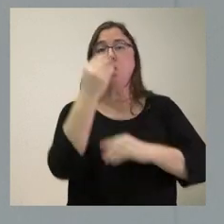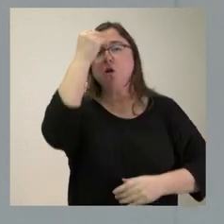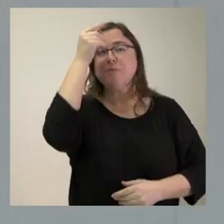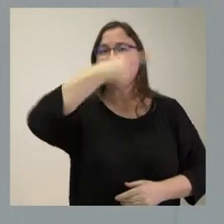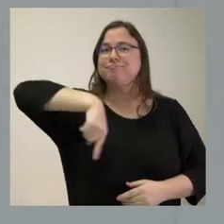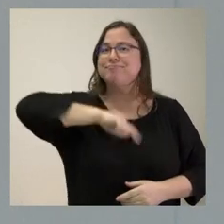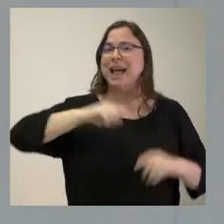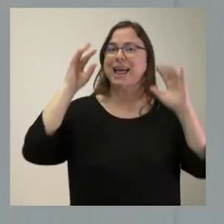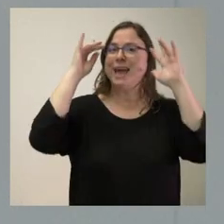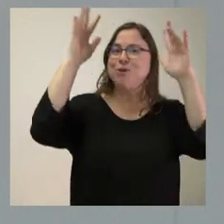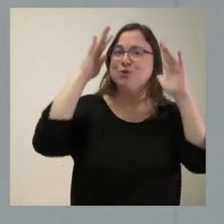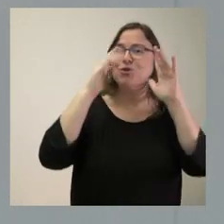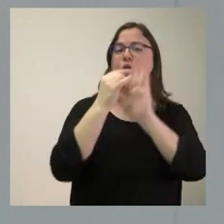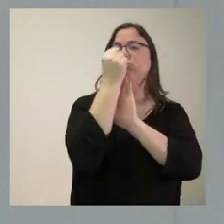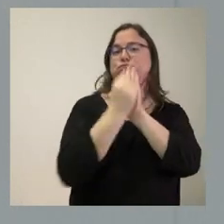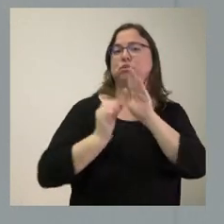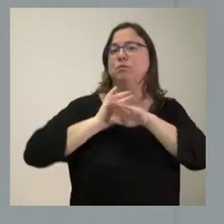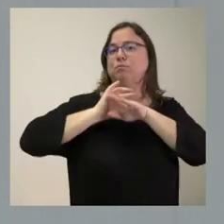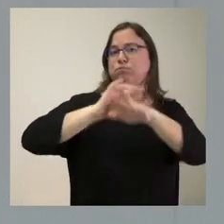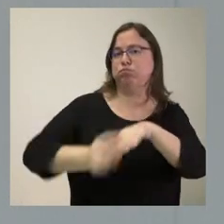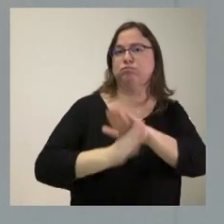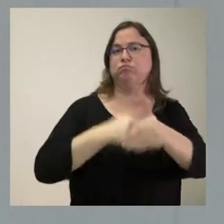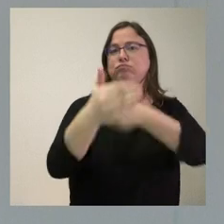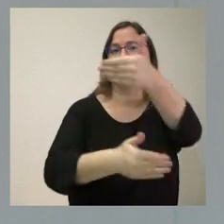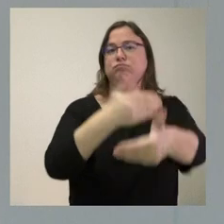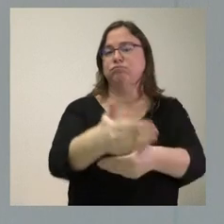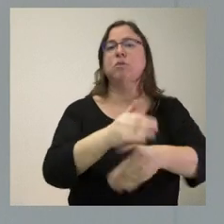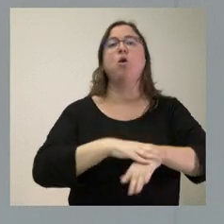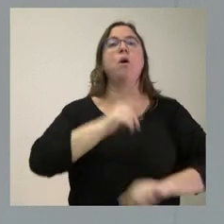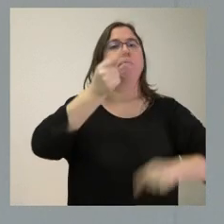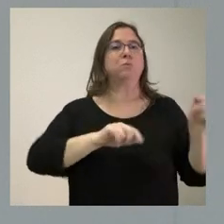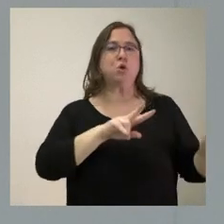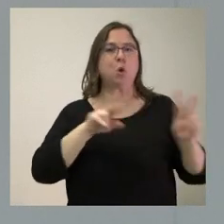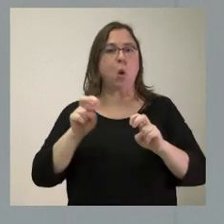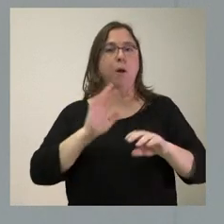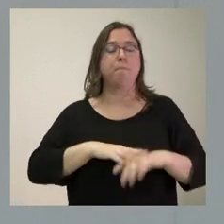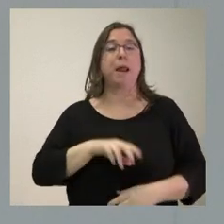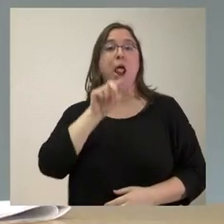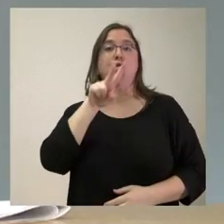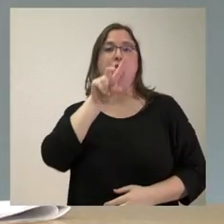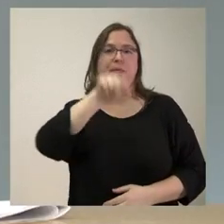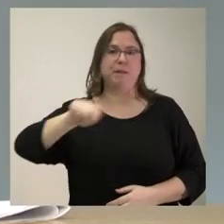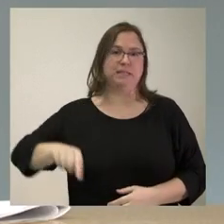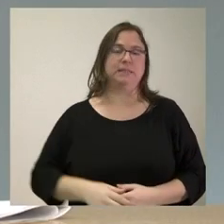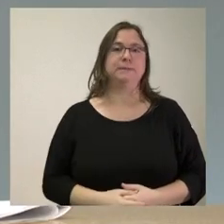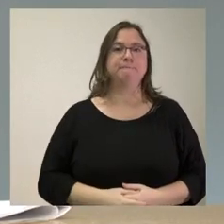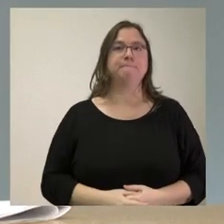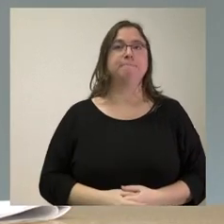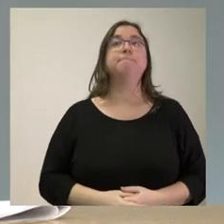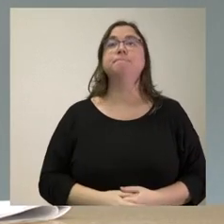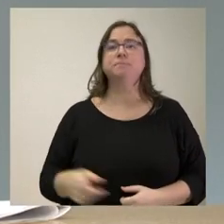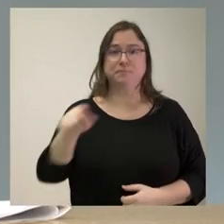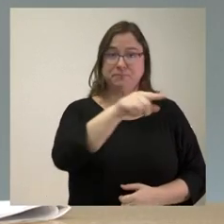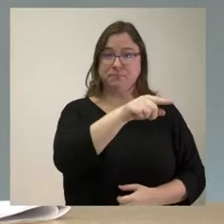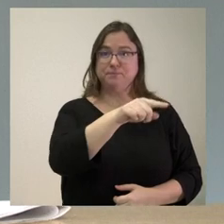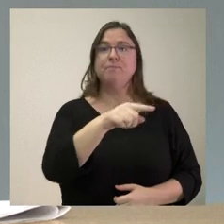ilusión de desarrollar esas iniciativas, ese programa con un presupuesto nuevo, con un presupuesto para los próximos 12 meses. Sí. Perdón,